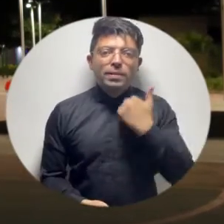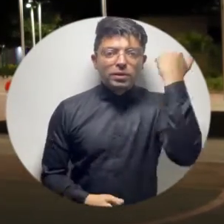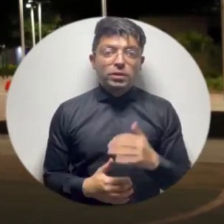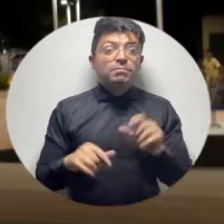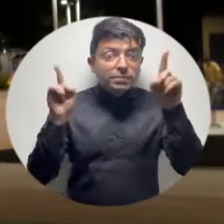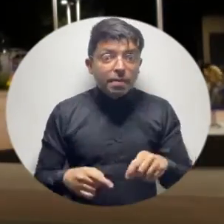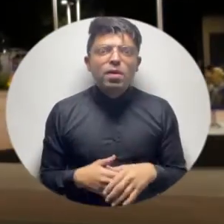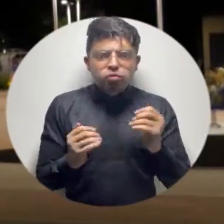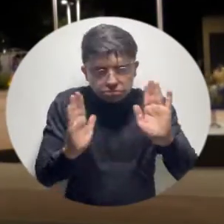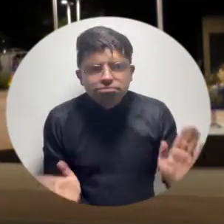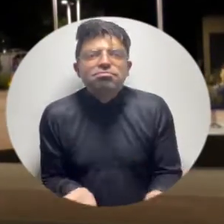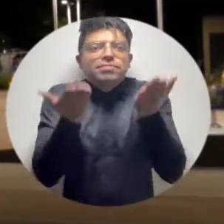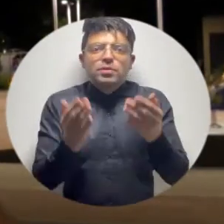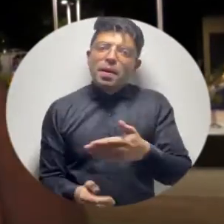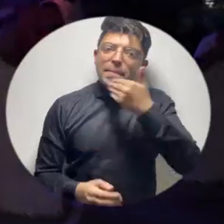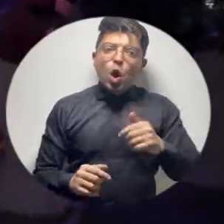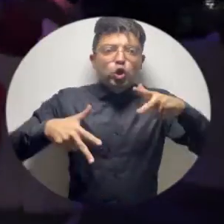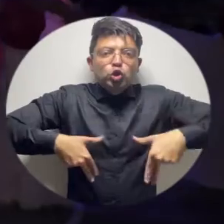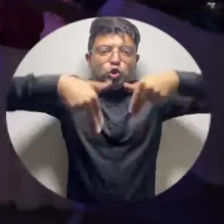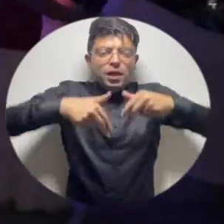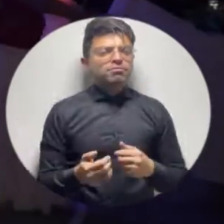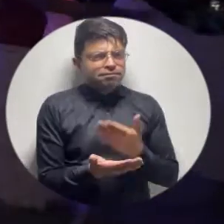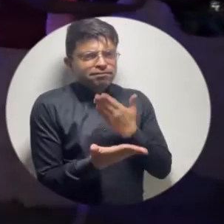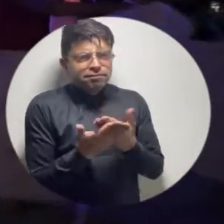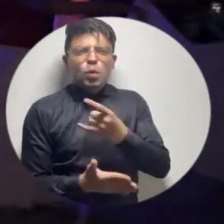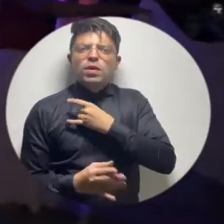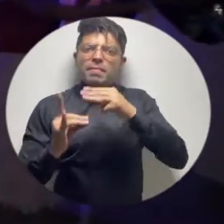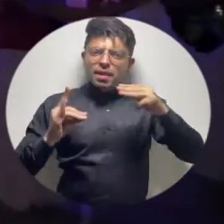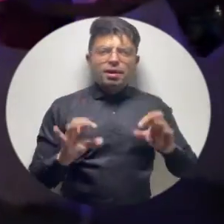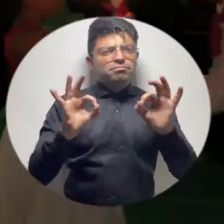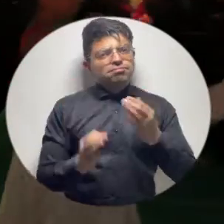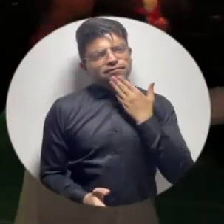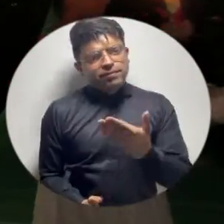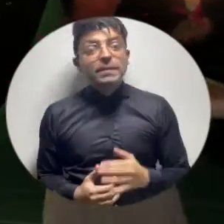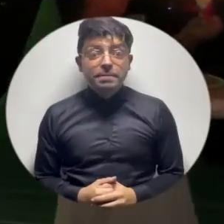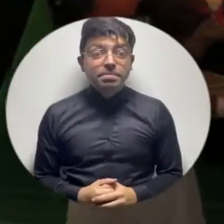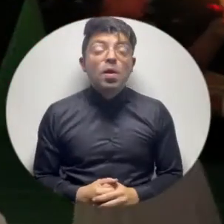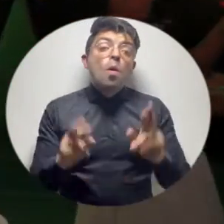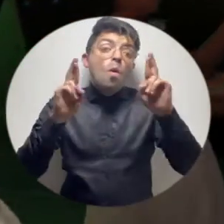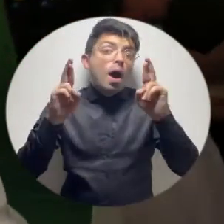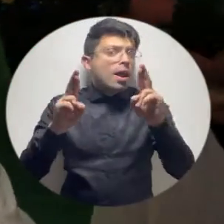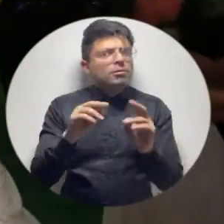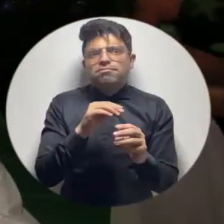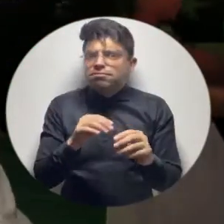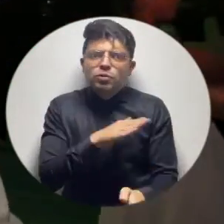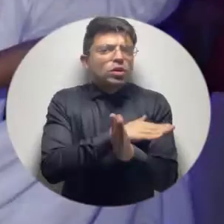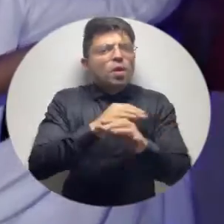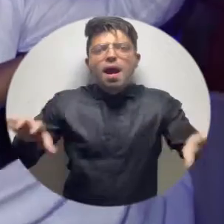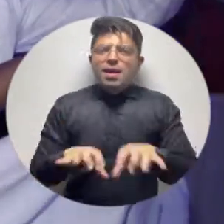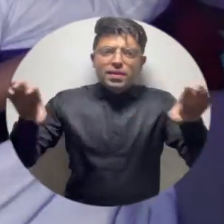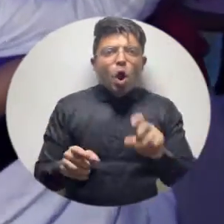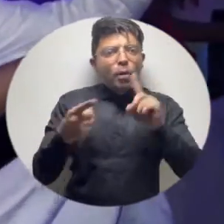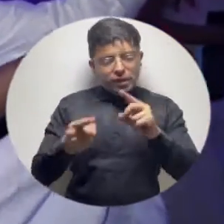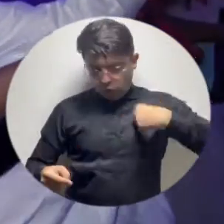y para los adultos y así mismo contribuir a una mejor sociedad. Muy agradecida por la Universidad de Magdalena, que ojalá sigan haciendo ese tipo de